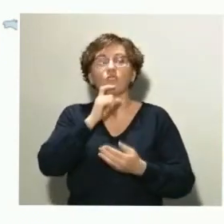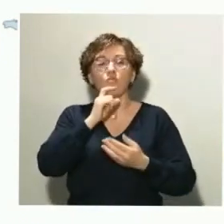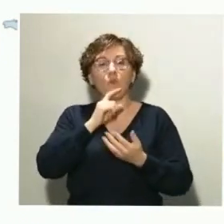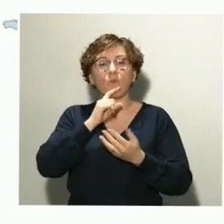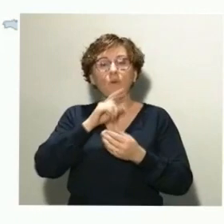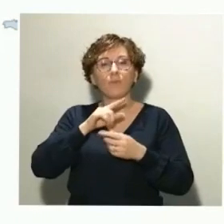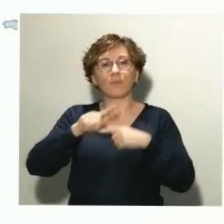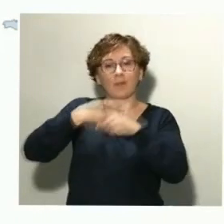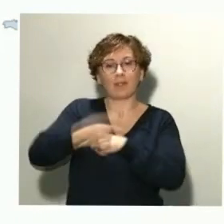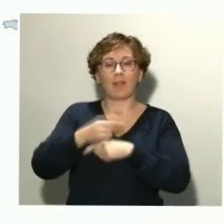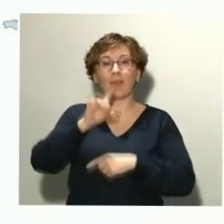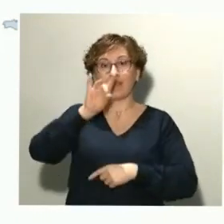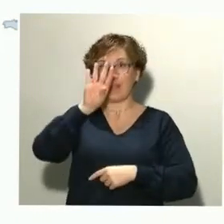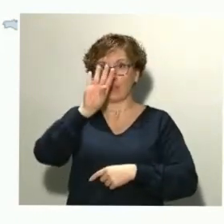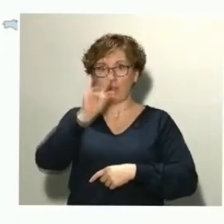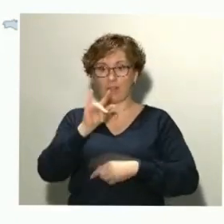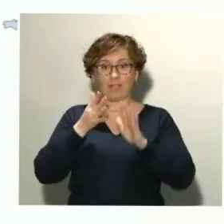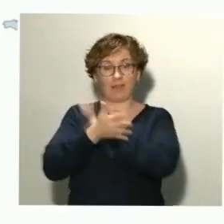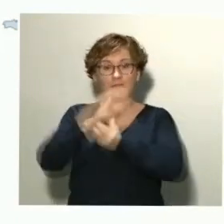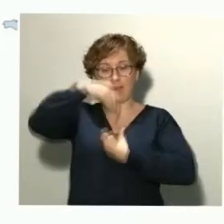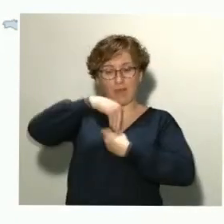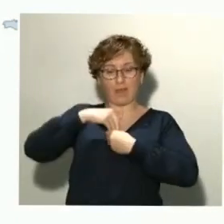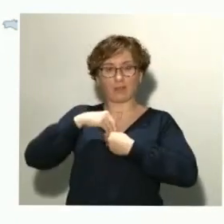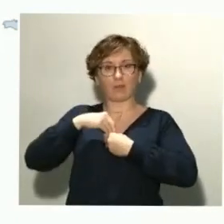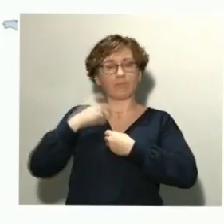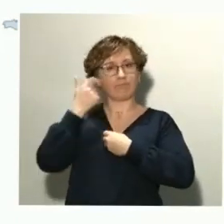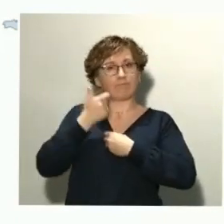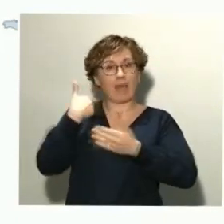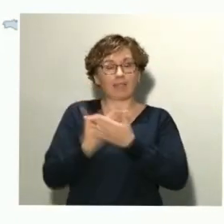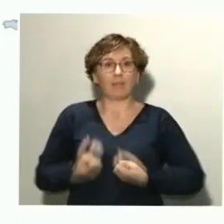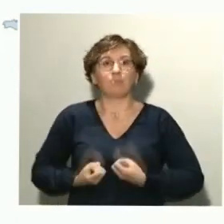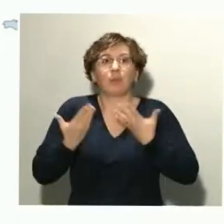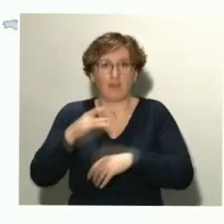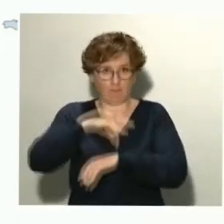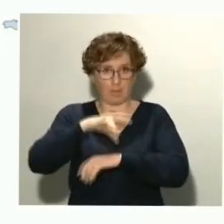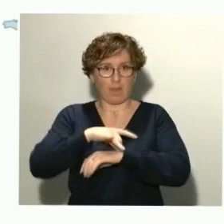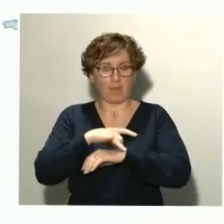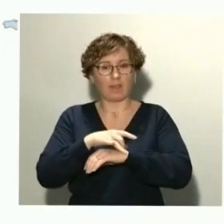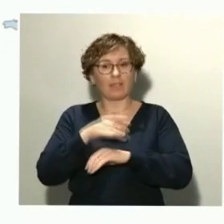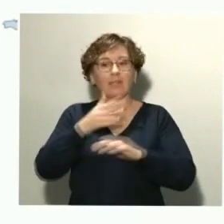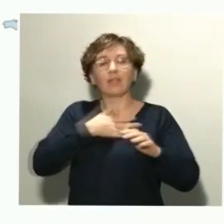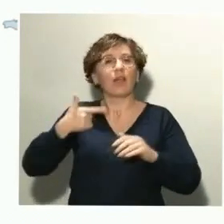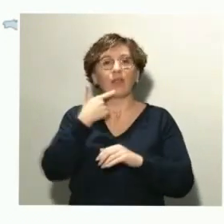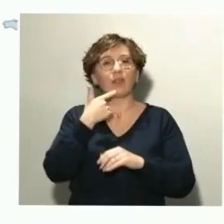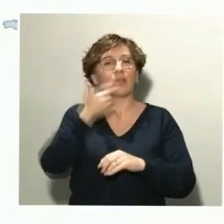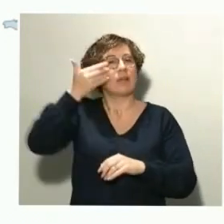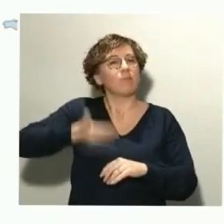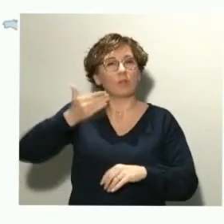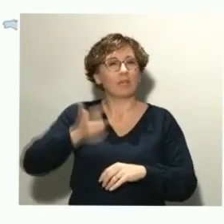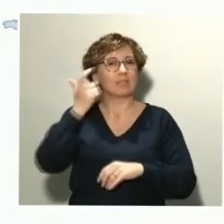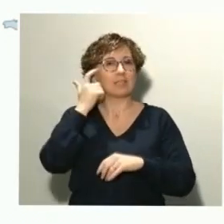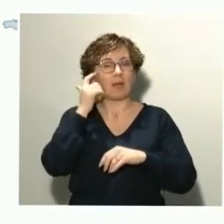de la enfermedad. Lo que nos interesa es tratar, en la medida de lo posible, de mantener las zonas más claras